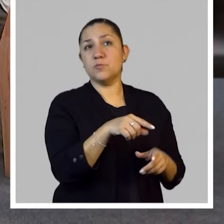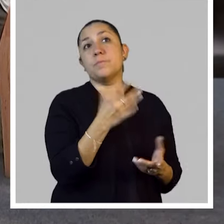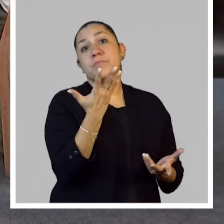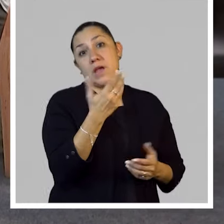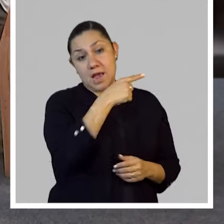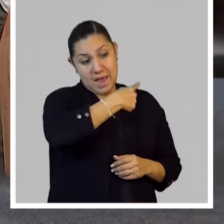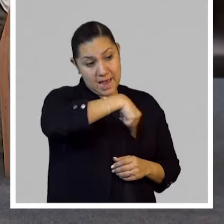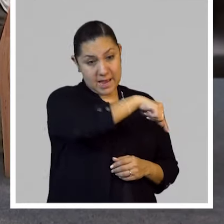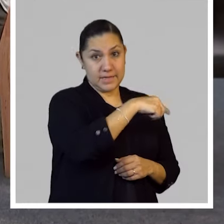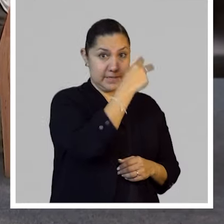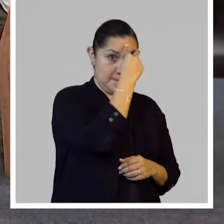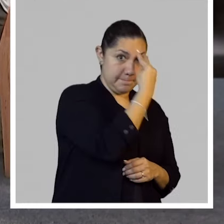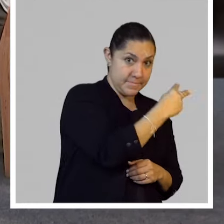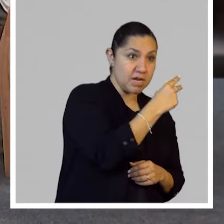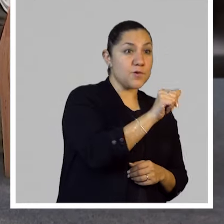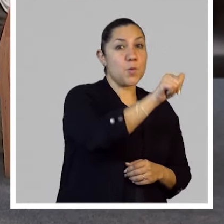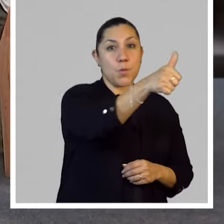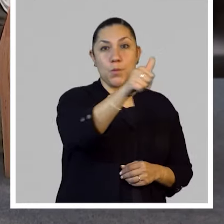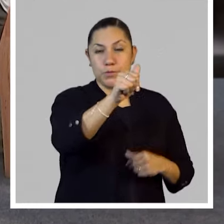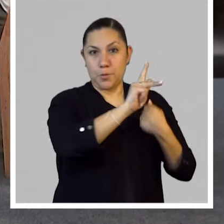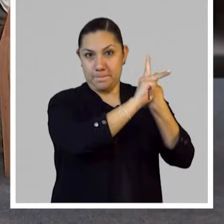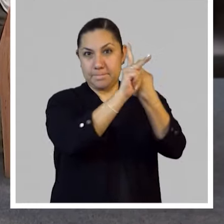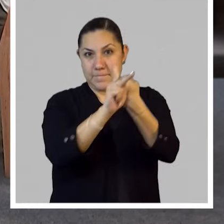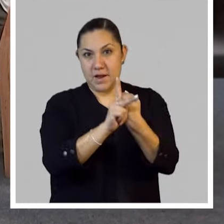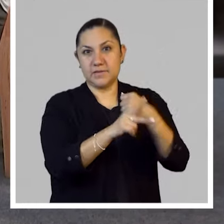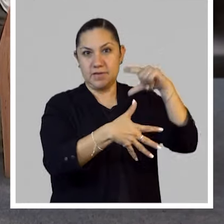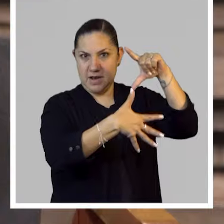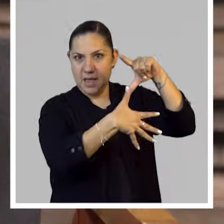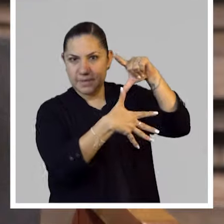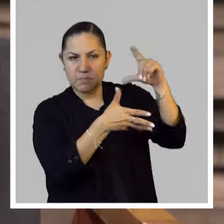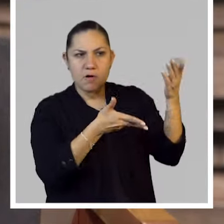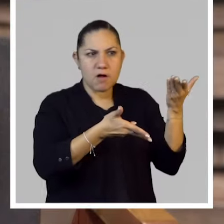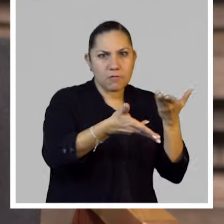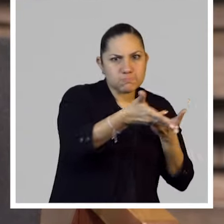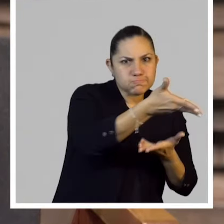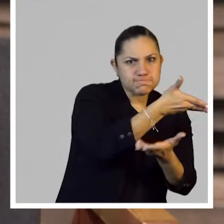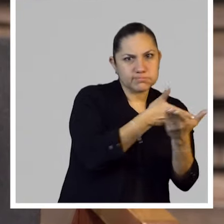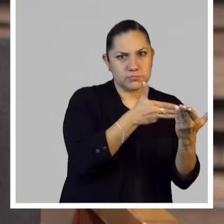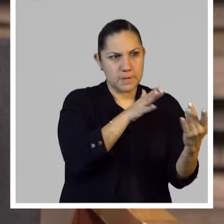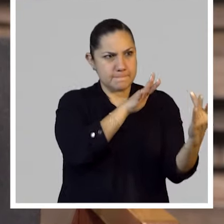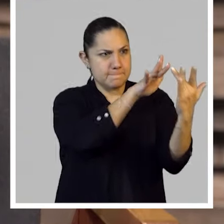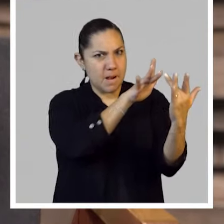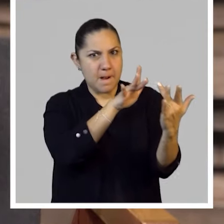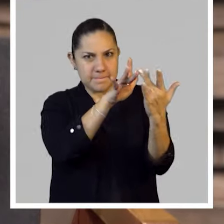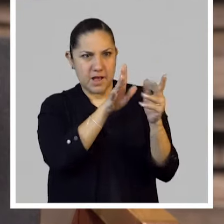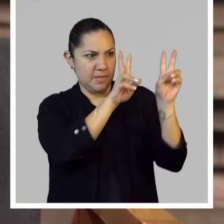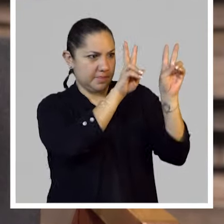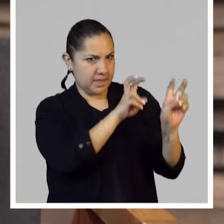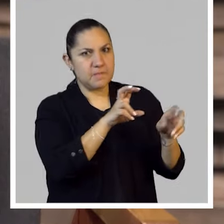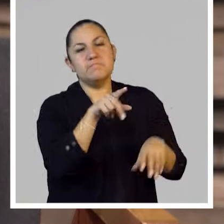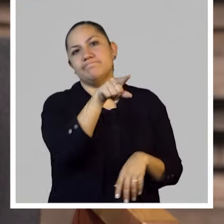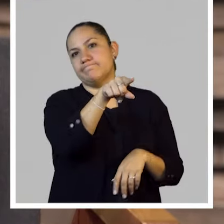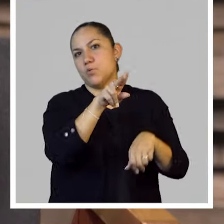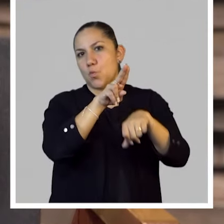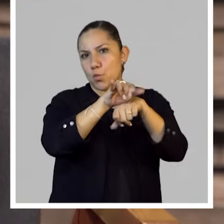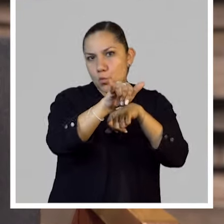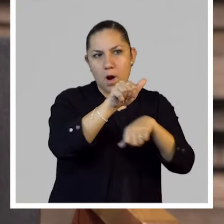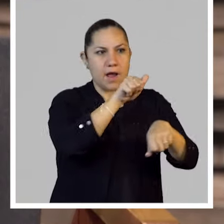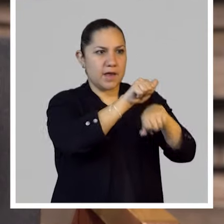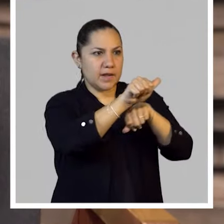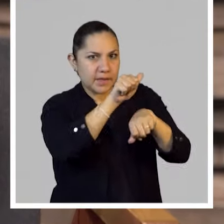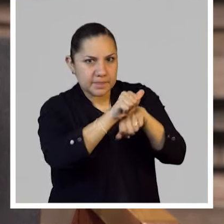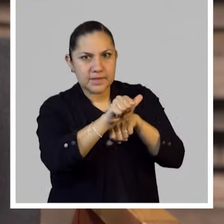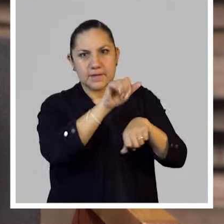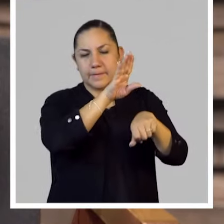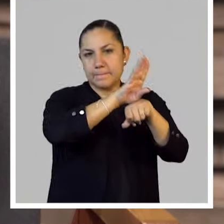están comunicando con muchos de sus pares en Latinoamérica y están hablando sobre estos temas, ¿no? Hay artistas en Uruguay, en